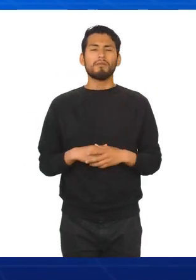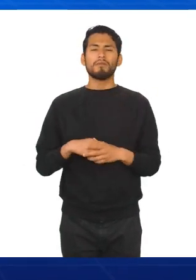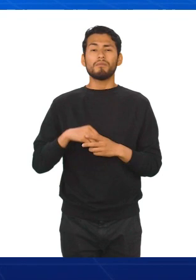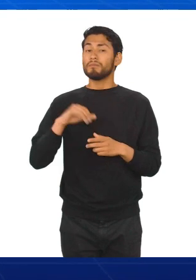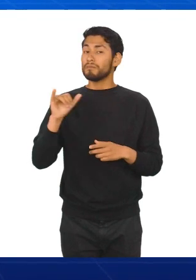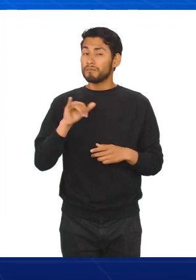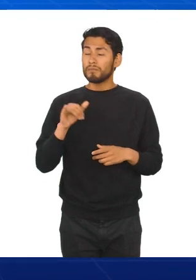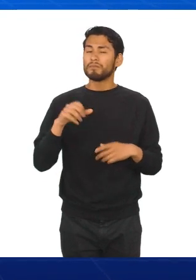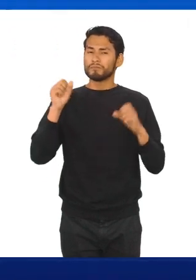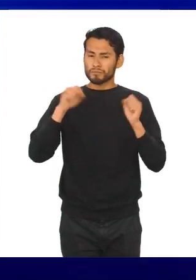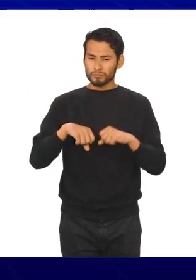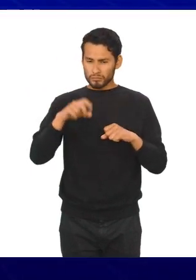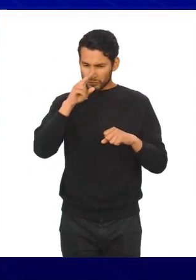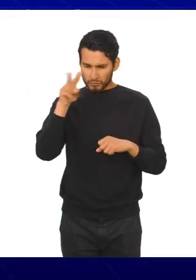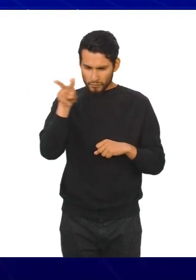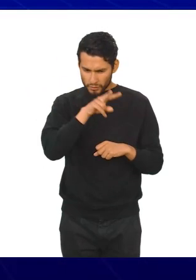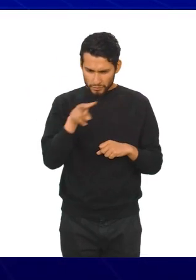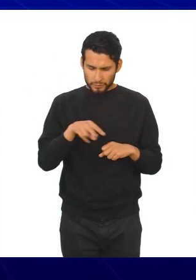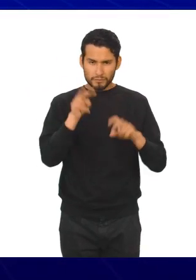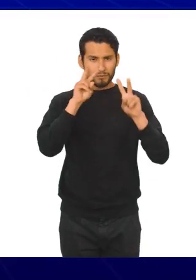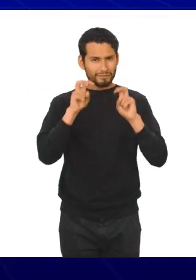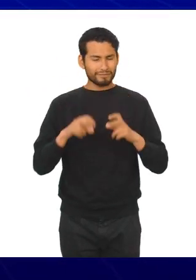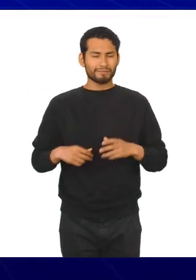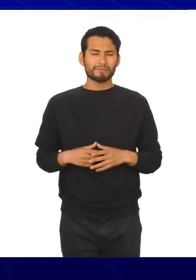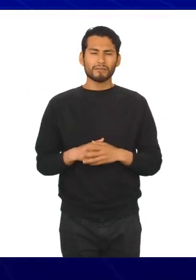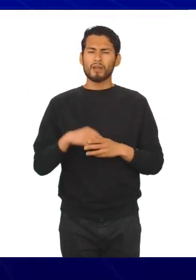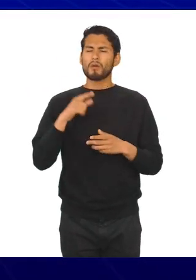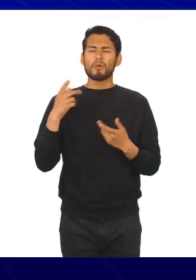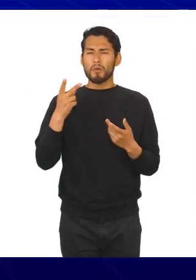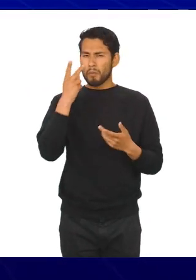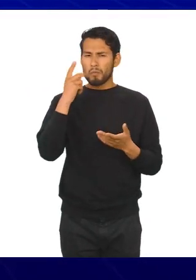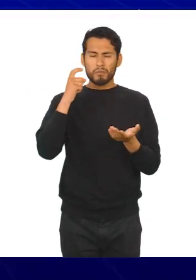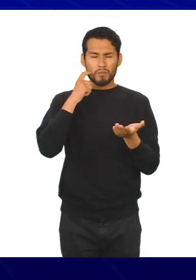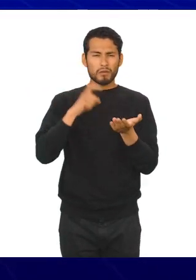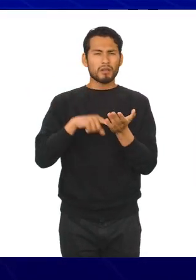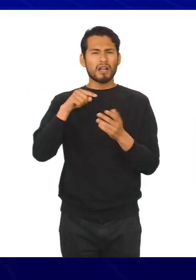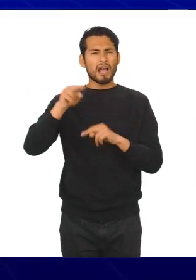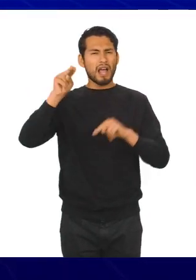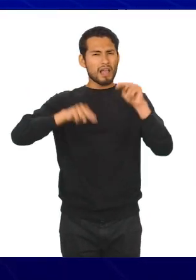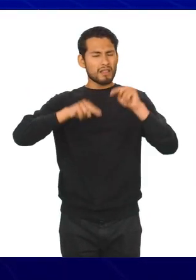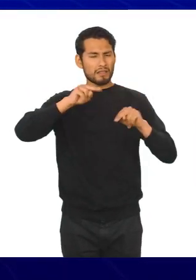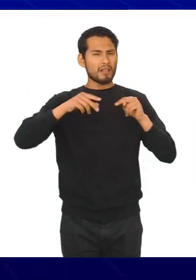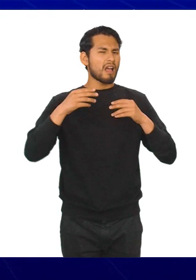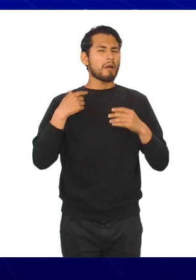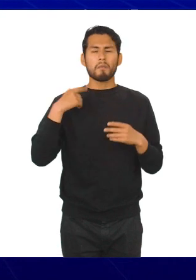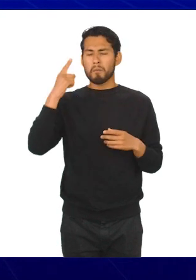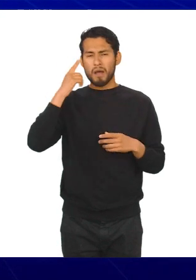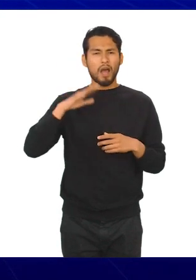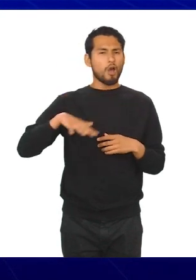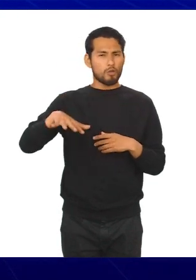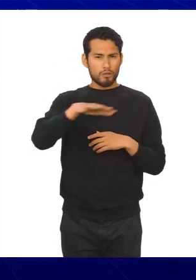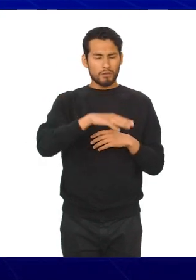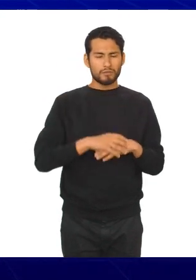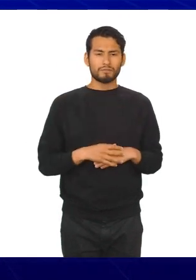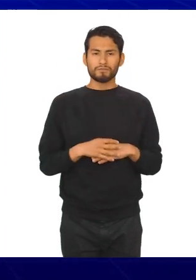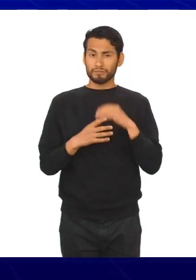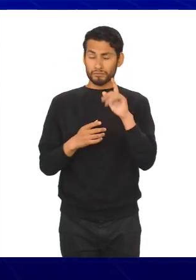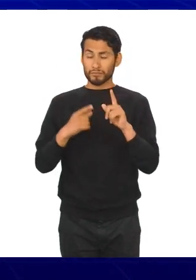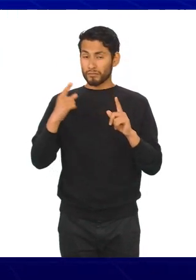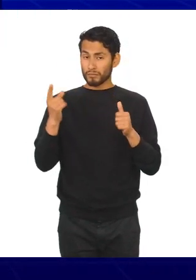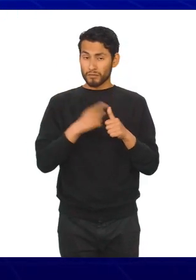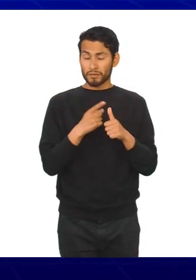para analizarla. Pasemos a explicar los elementos de los gráficos estadísticos de manera general. Ok. En primer lugar,